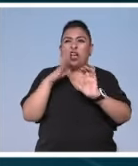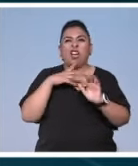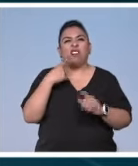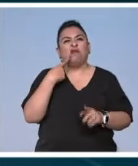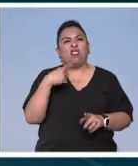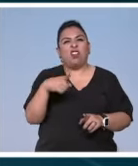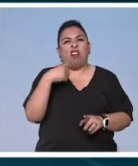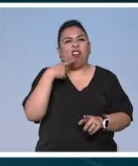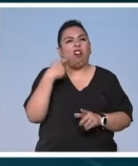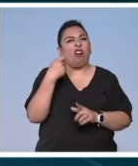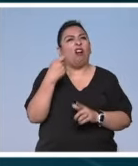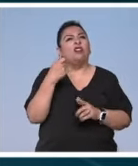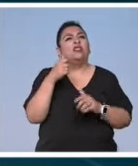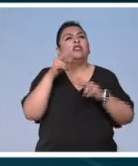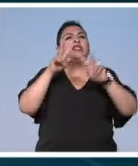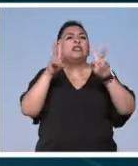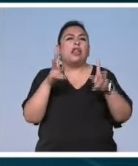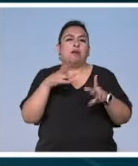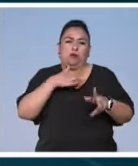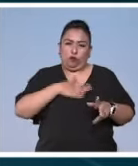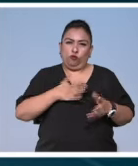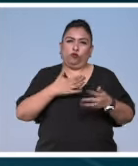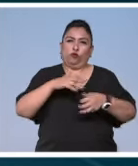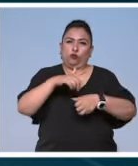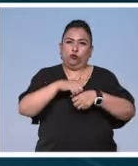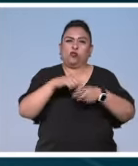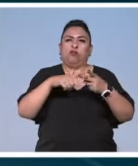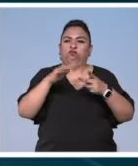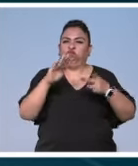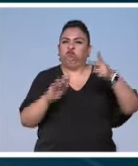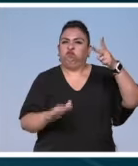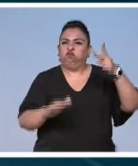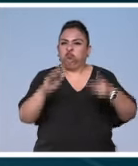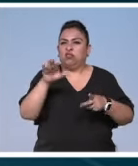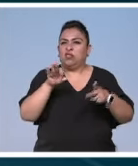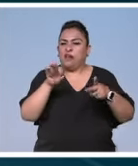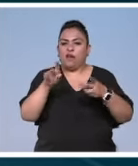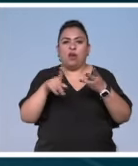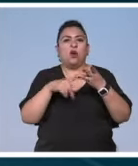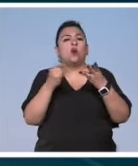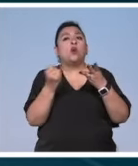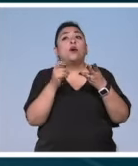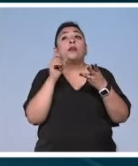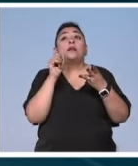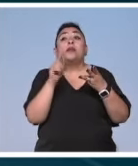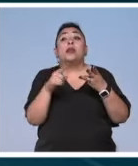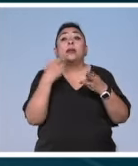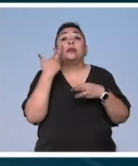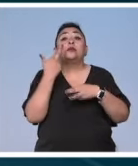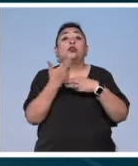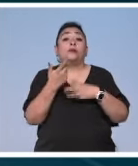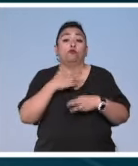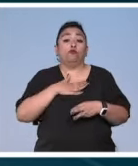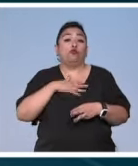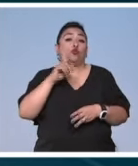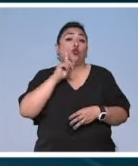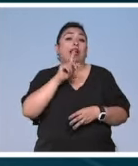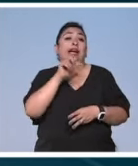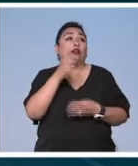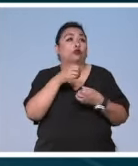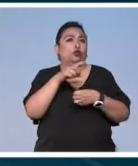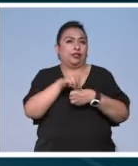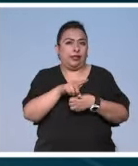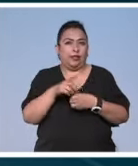protestas relacionadas con la justicia social la inequidad laboral y sobre todo el papel de las mujeres en la